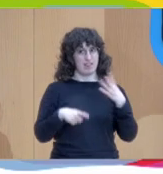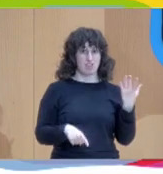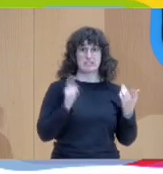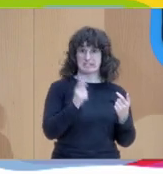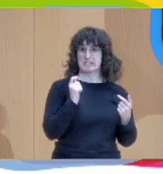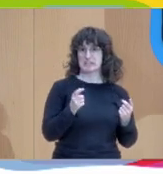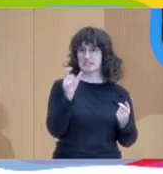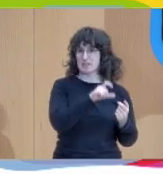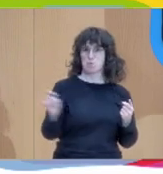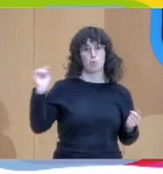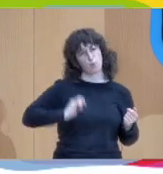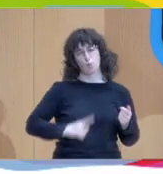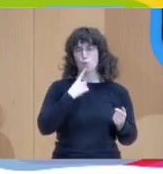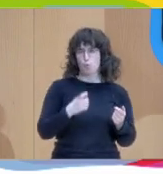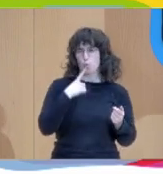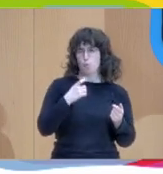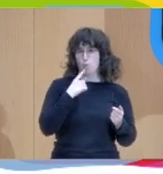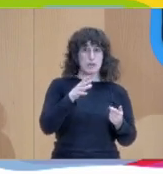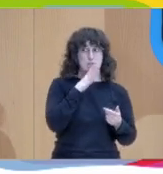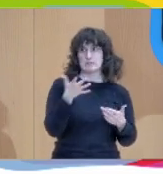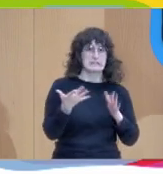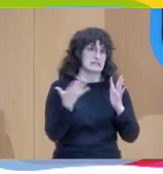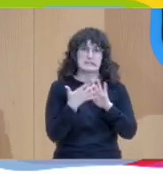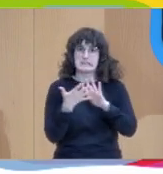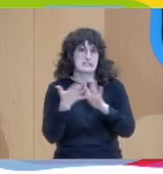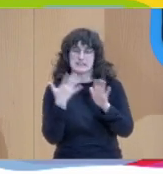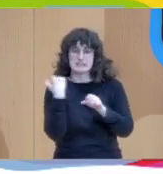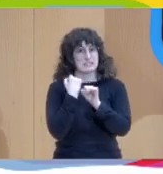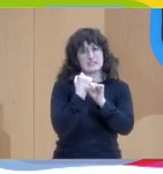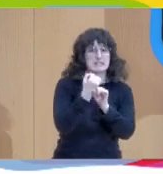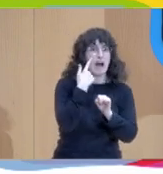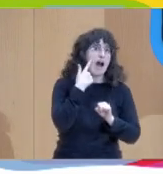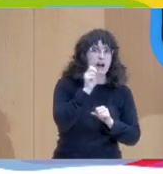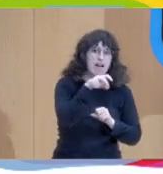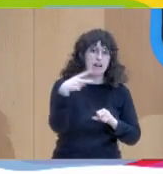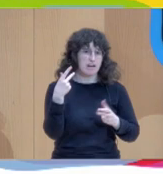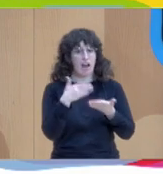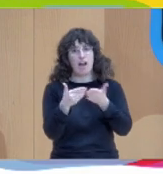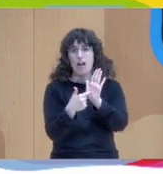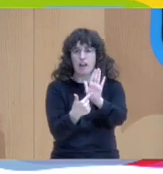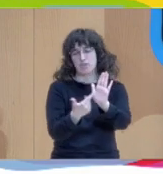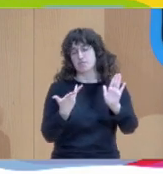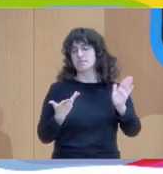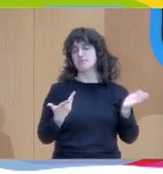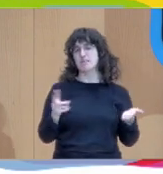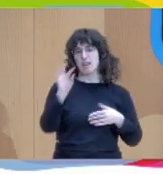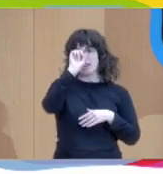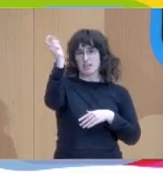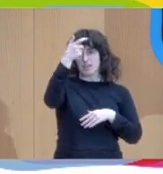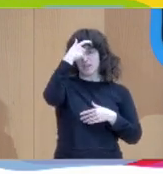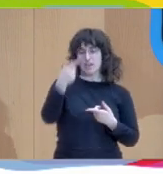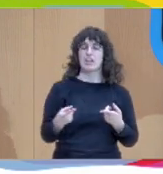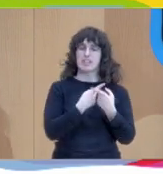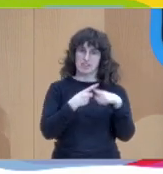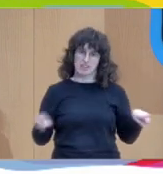verlas, por la prisa, porque se nos piden resultados. Es una manera diferente, es una filosofía y una metodología muchísimo más